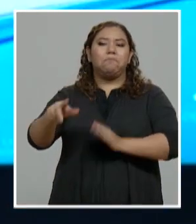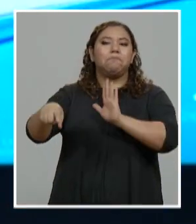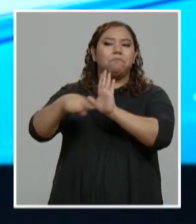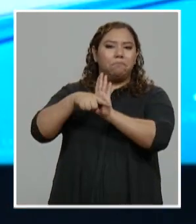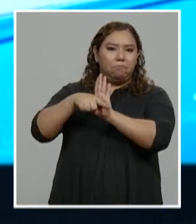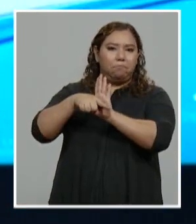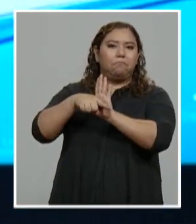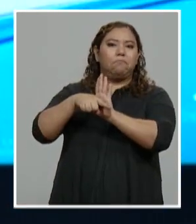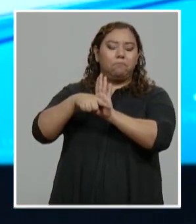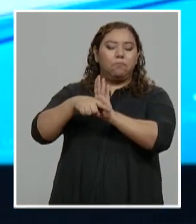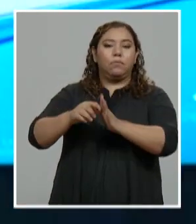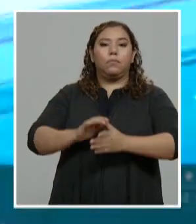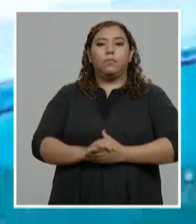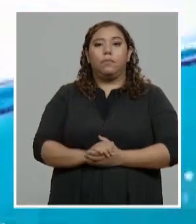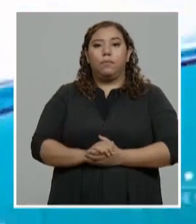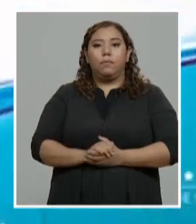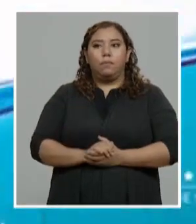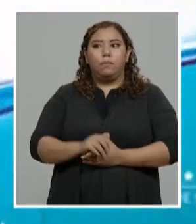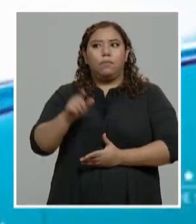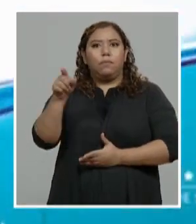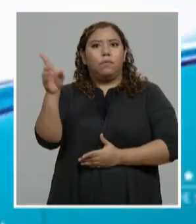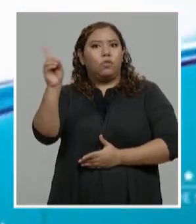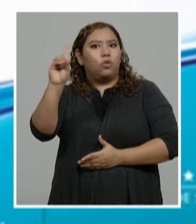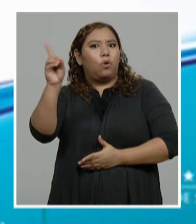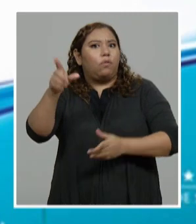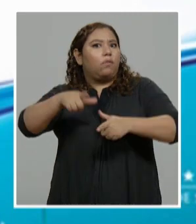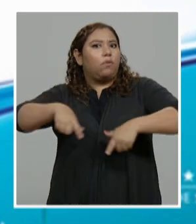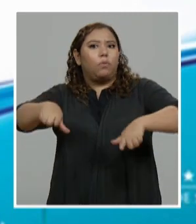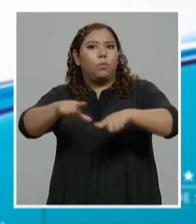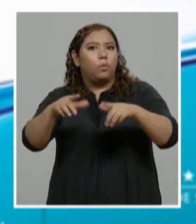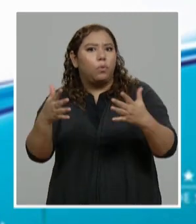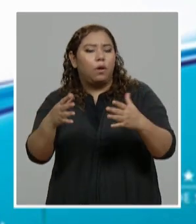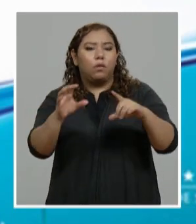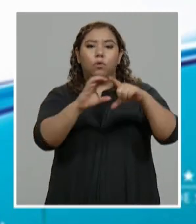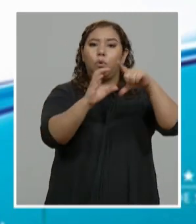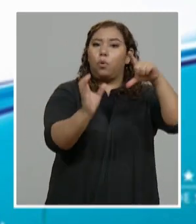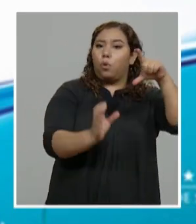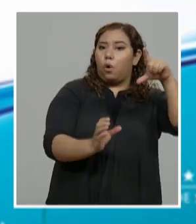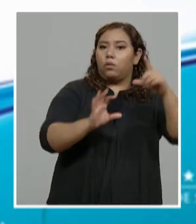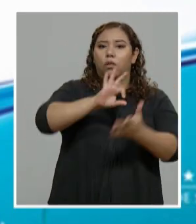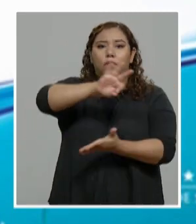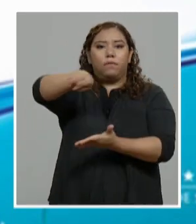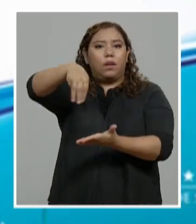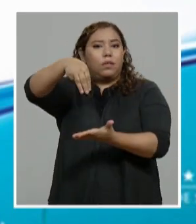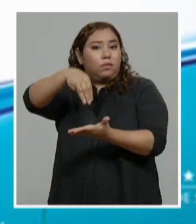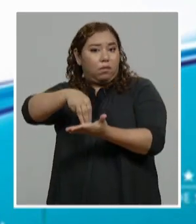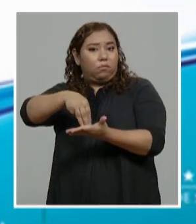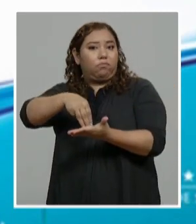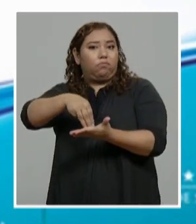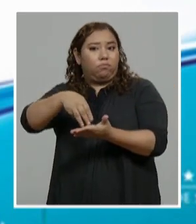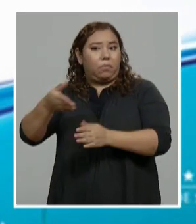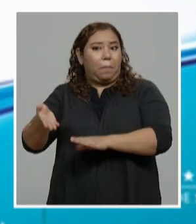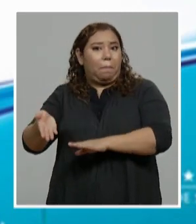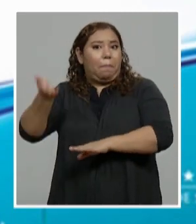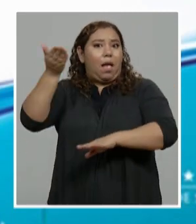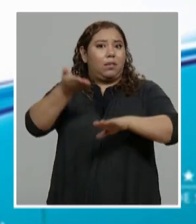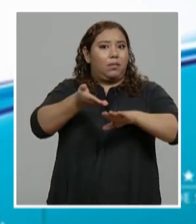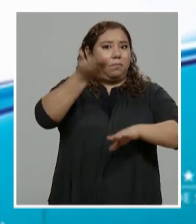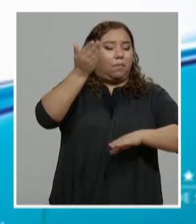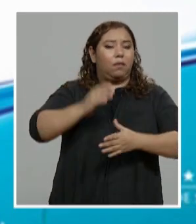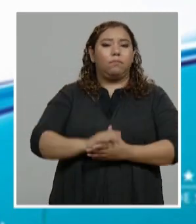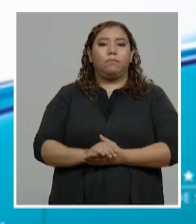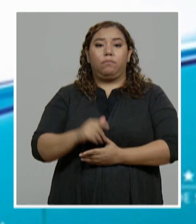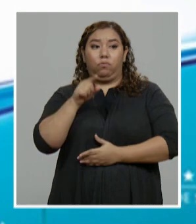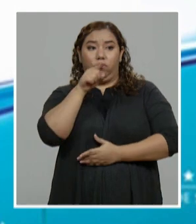negativas. Pero, ¿dónde están estos casos? Bueno, Cortés y Francisco Morazán suman en su mayoría estos casos. 87